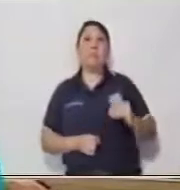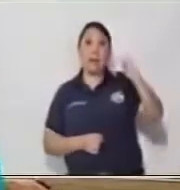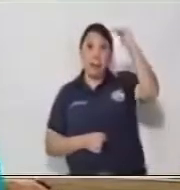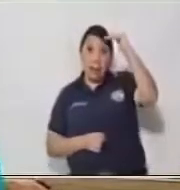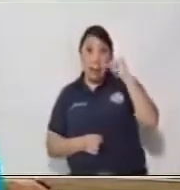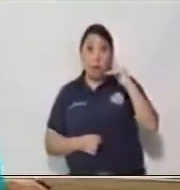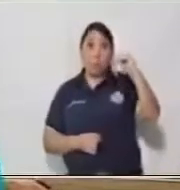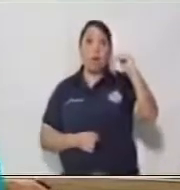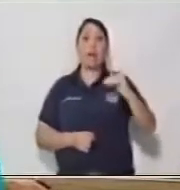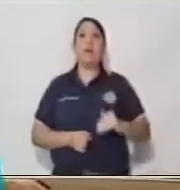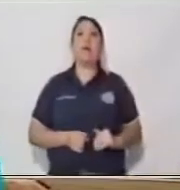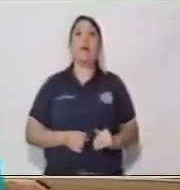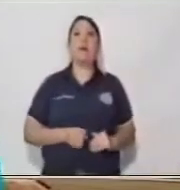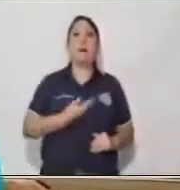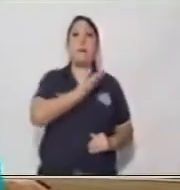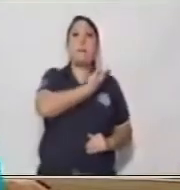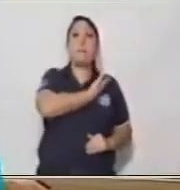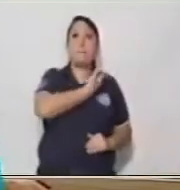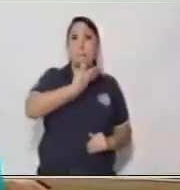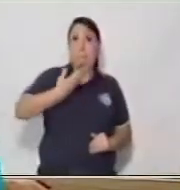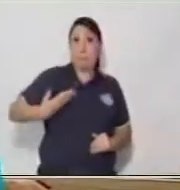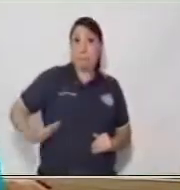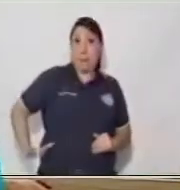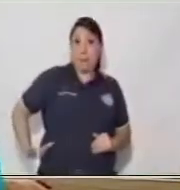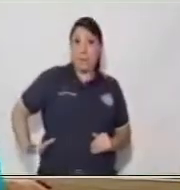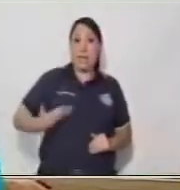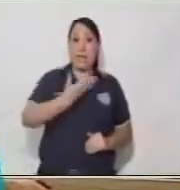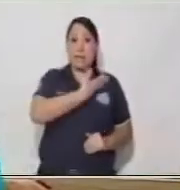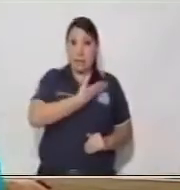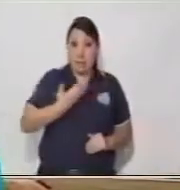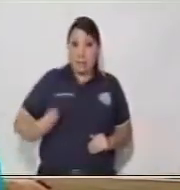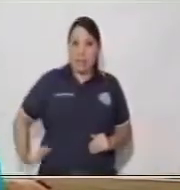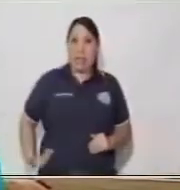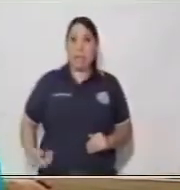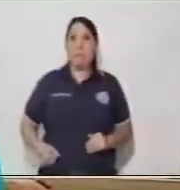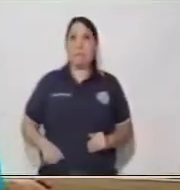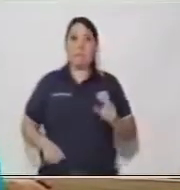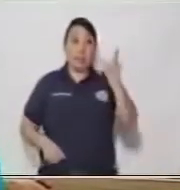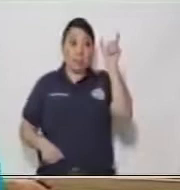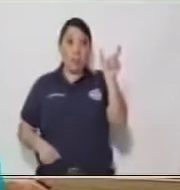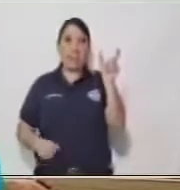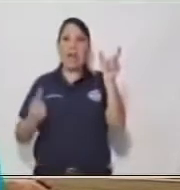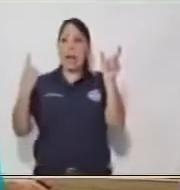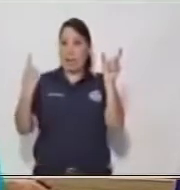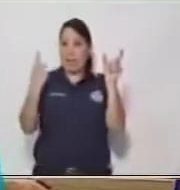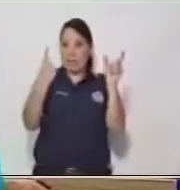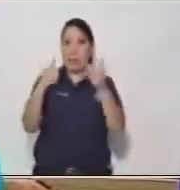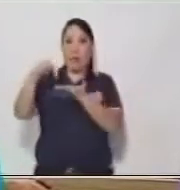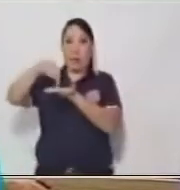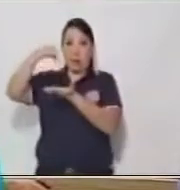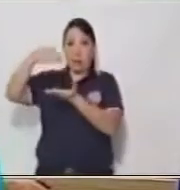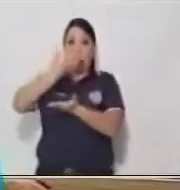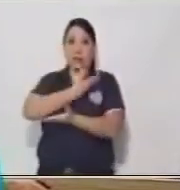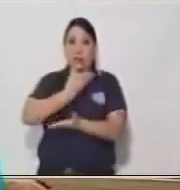siguiente ejemplo. Por vemos la figura de un presidente. Cada país tiene un presidente.